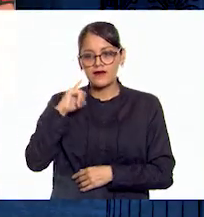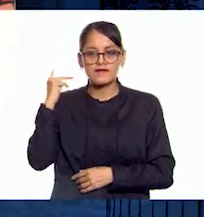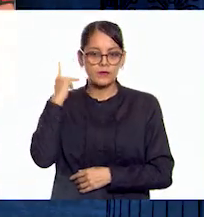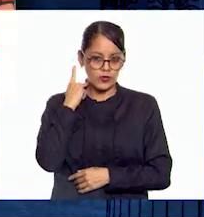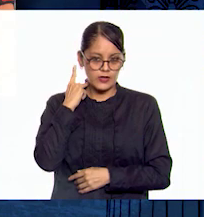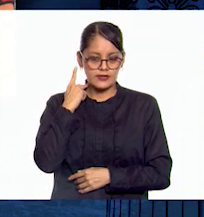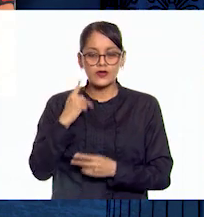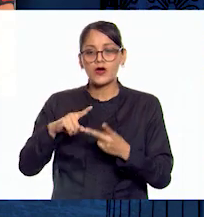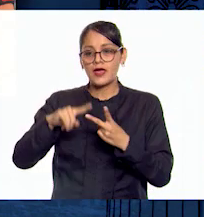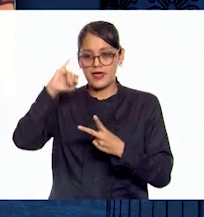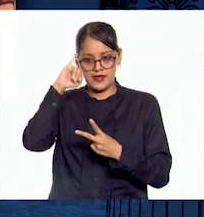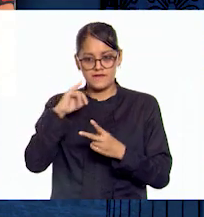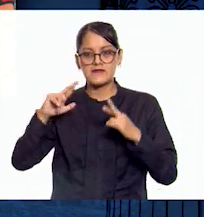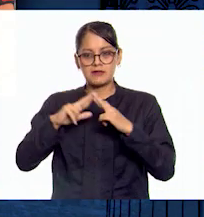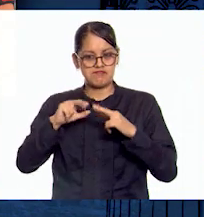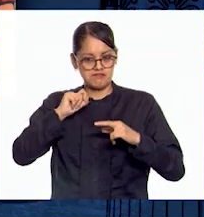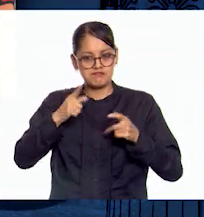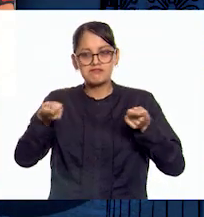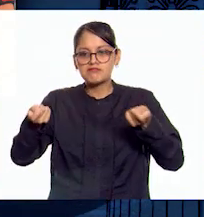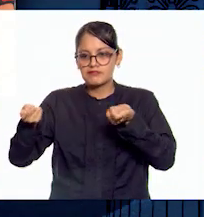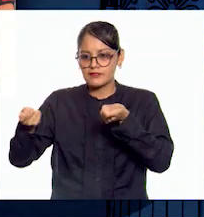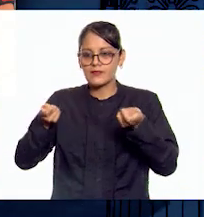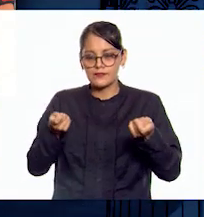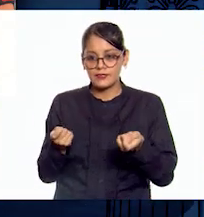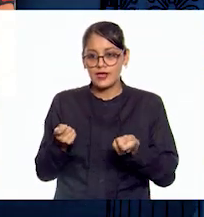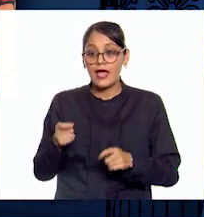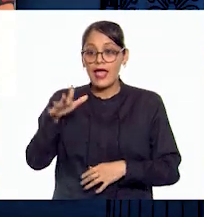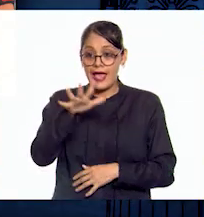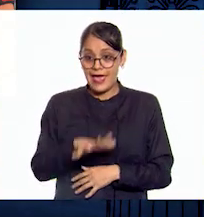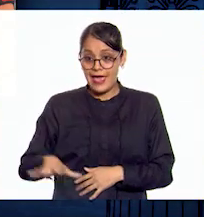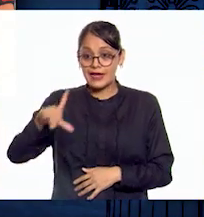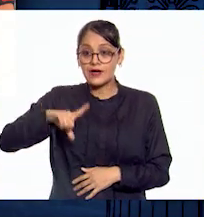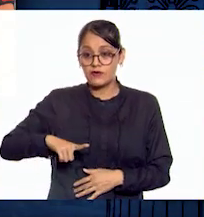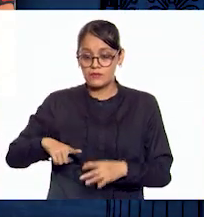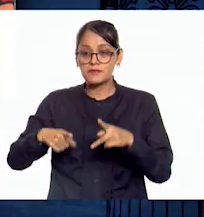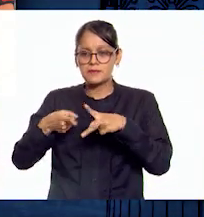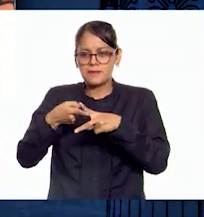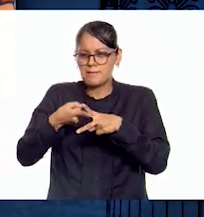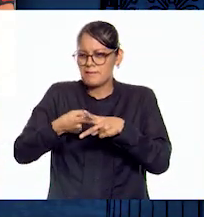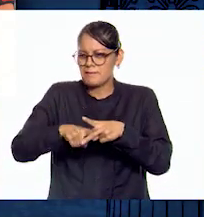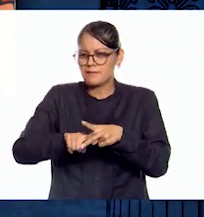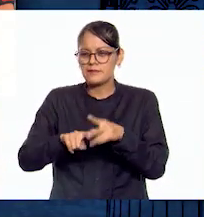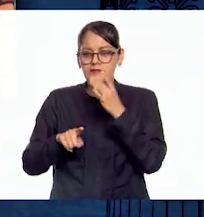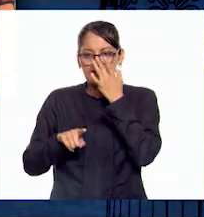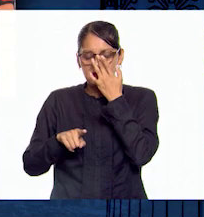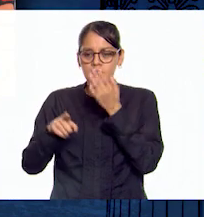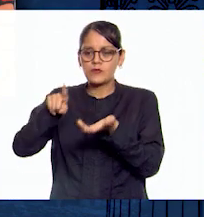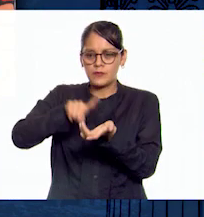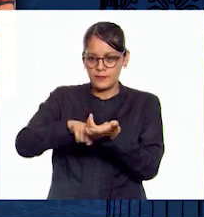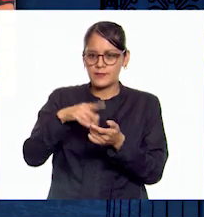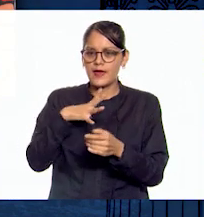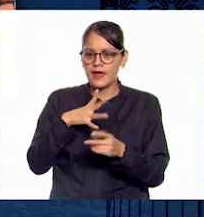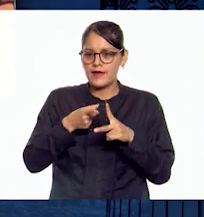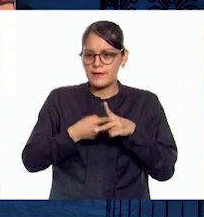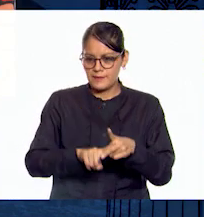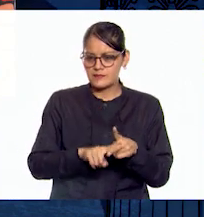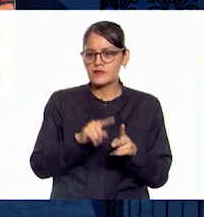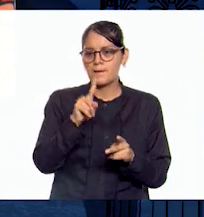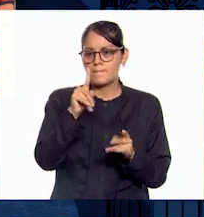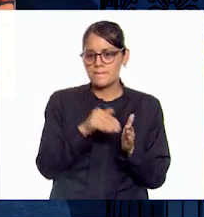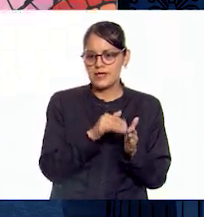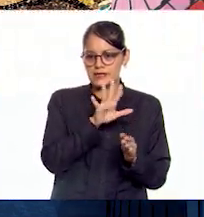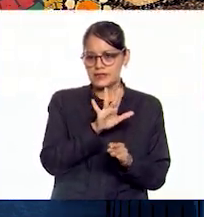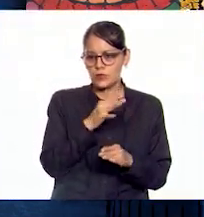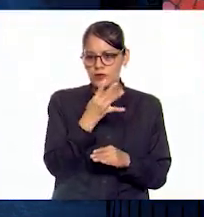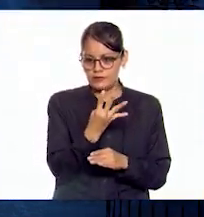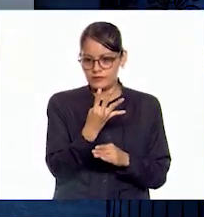y jefe religioso. El Imperio Bizantino llegó a contar a partir del año 1054